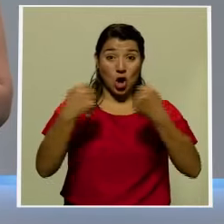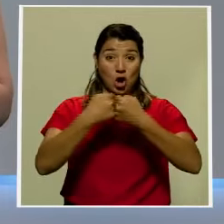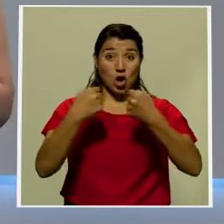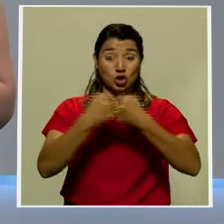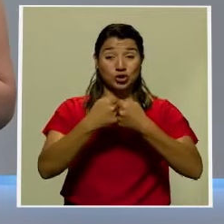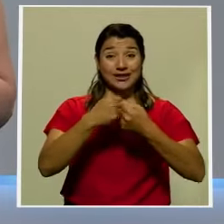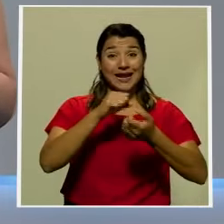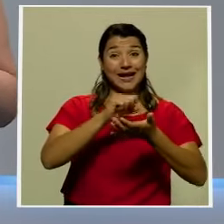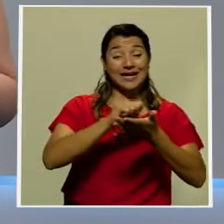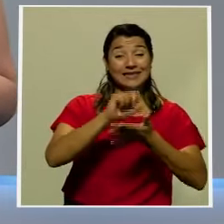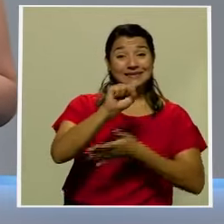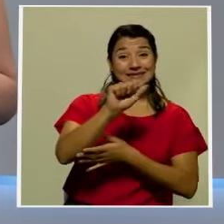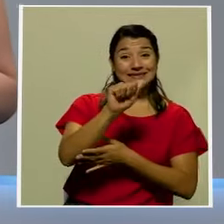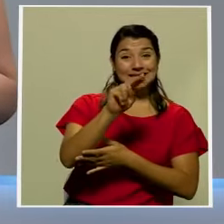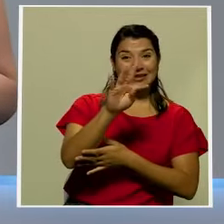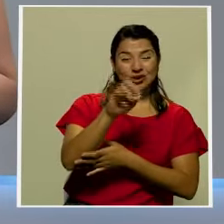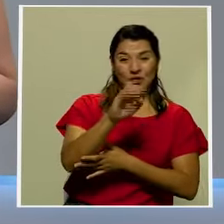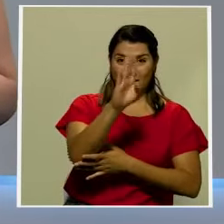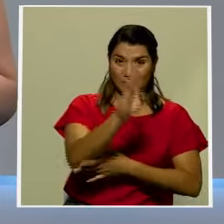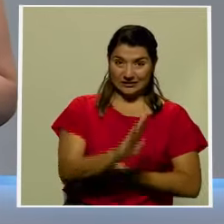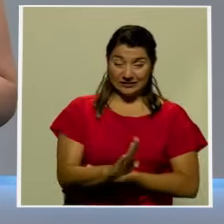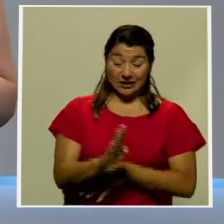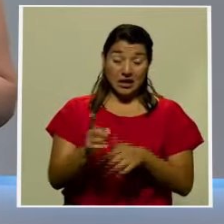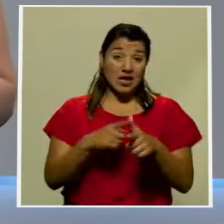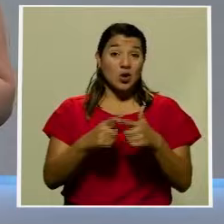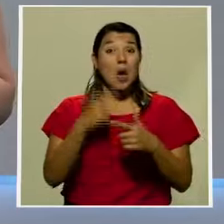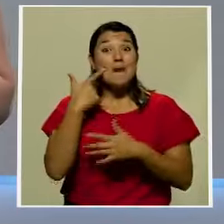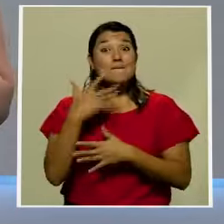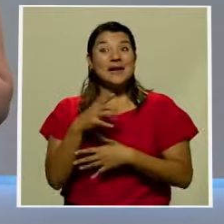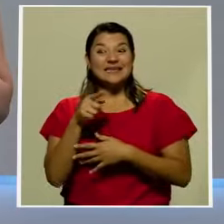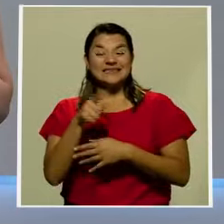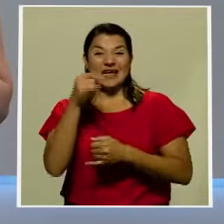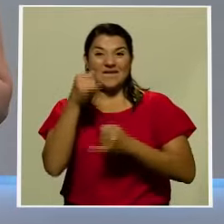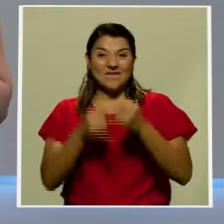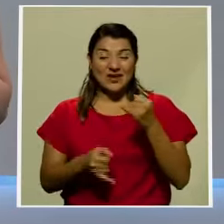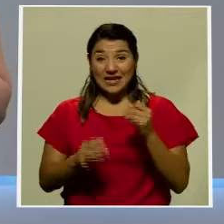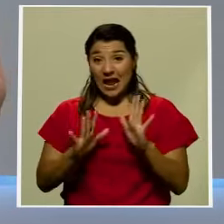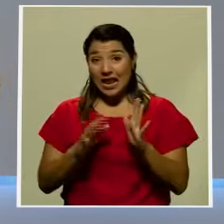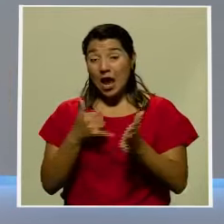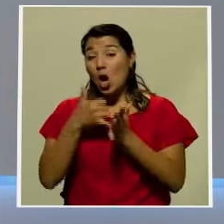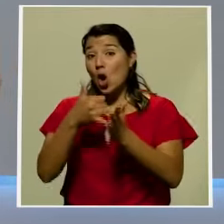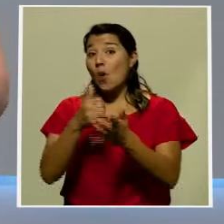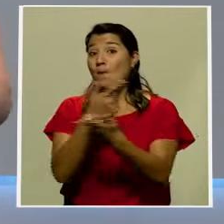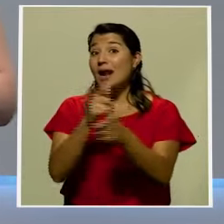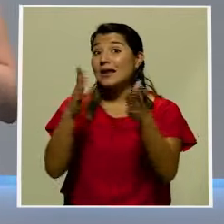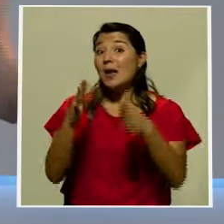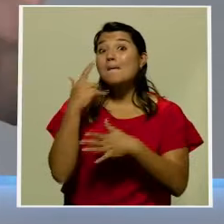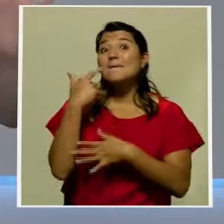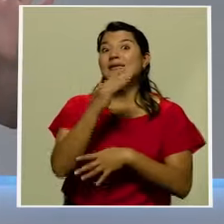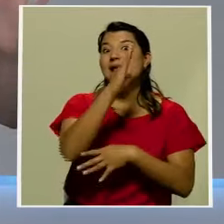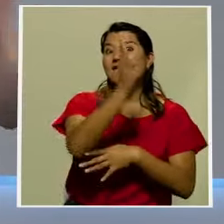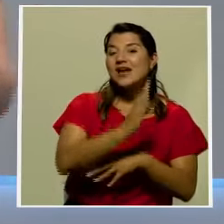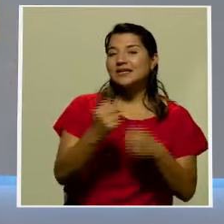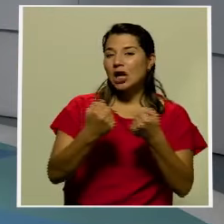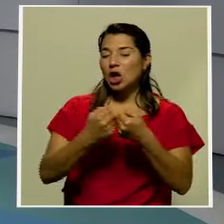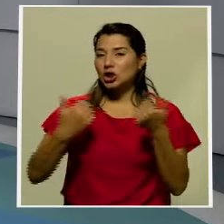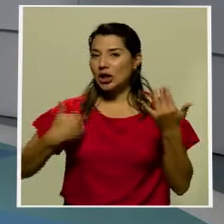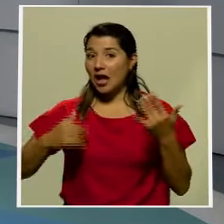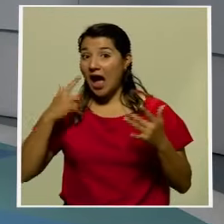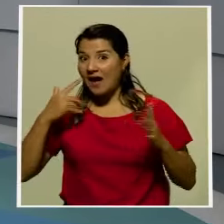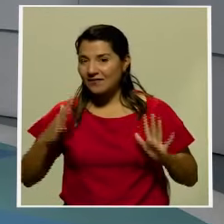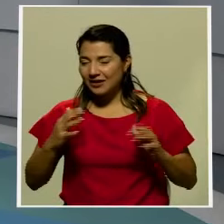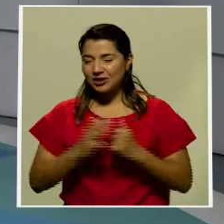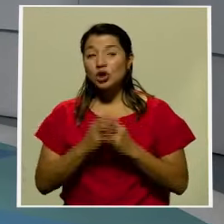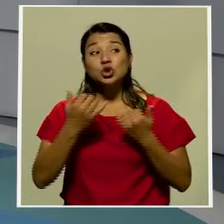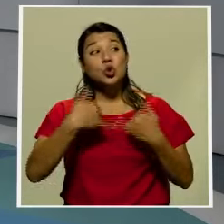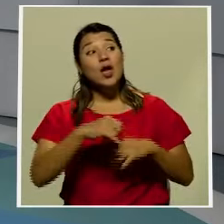Brasil. Así que bueno, parece que esa final de la Libertadores podría ser Brasil-Argentina. Vamos a ver qué pasa porque falta un